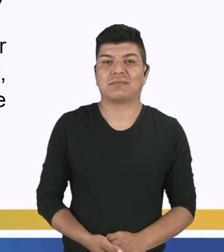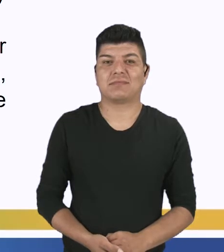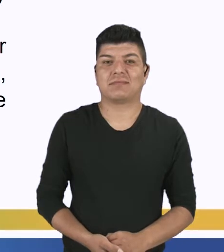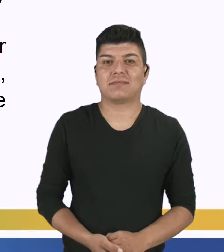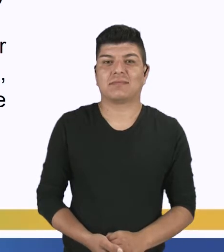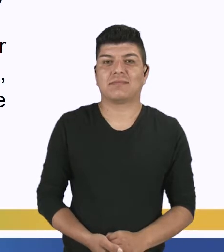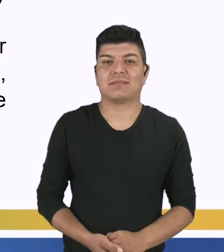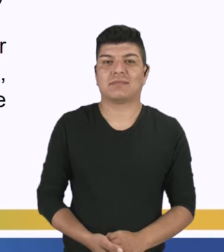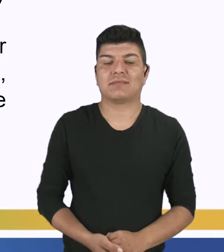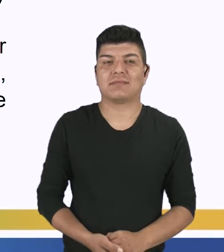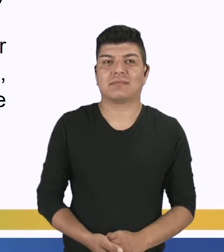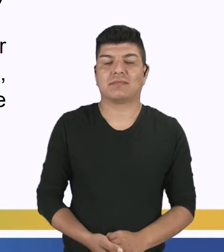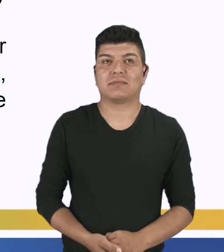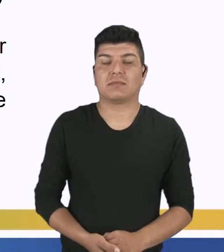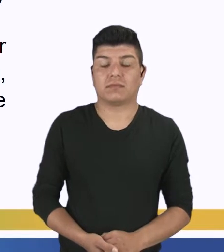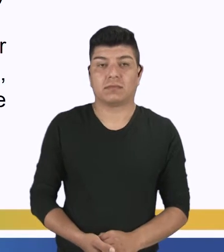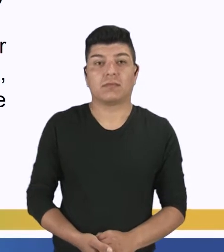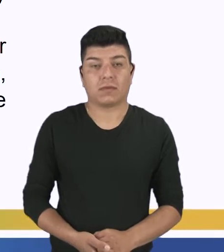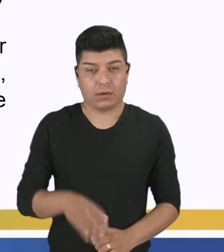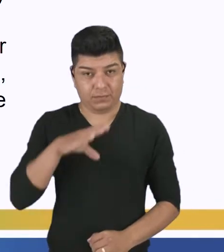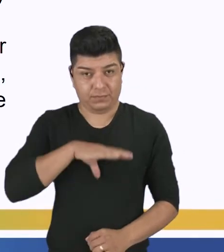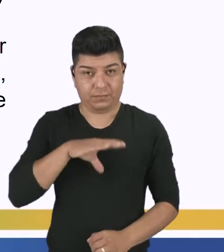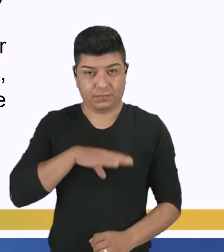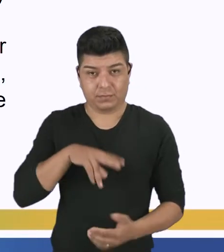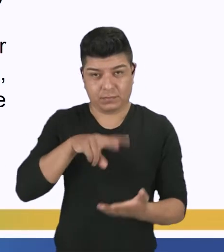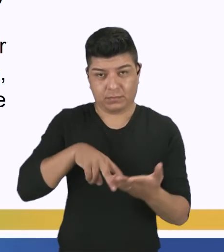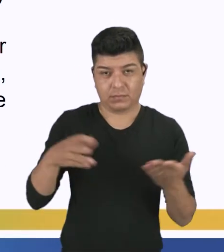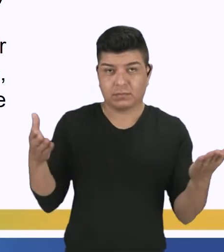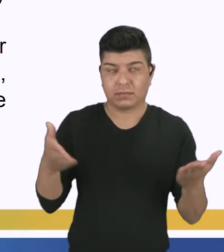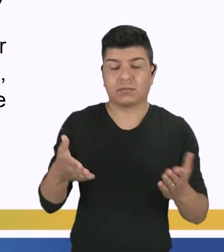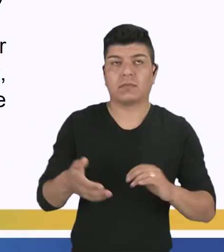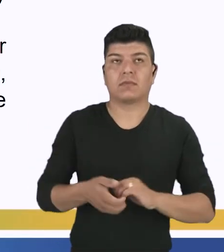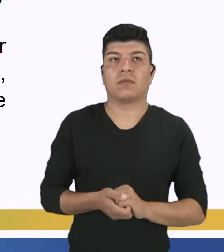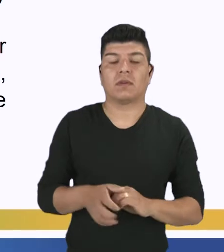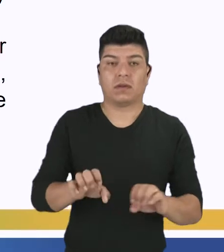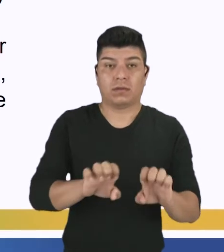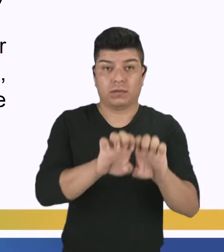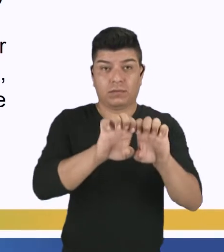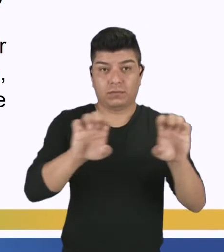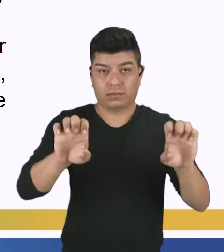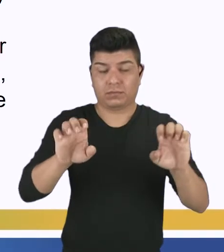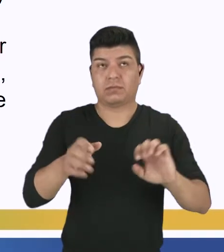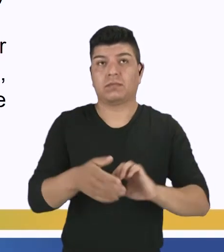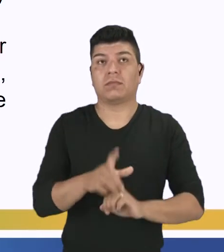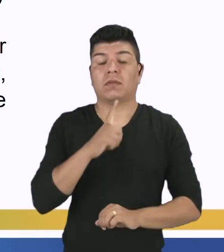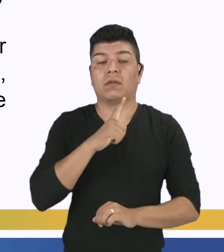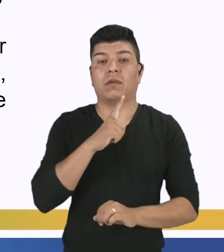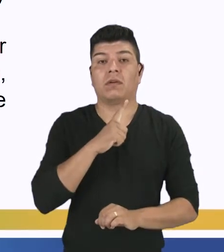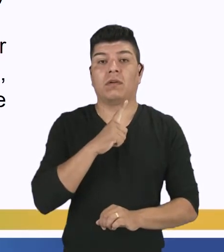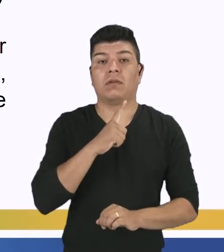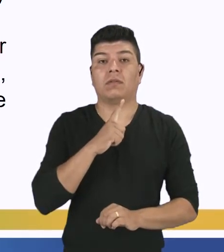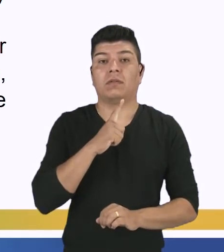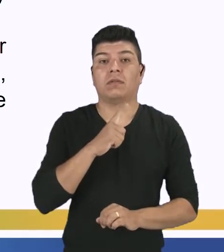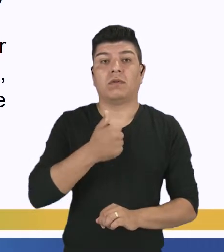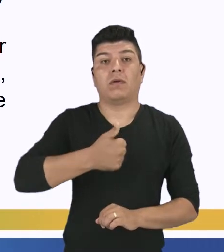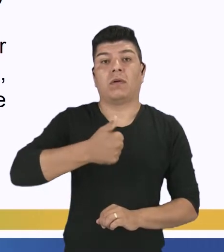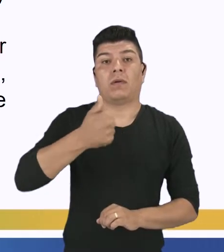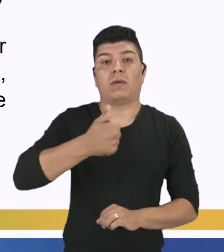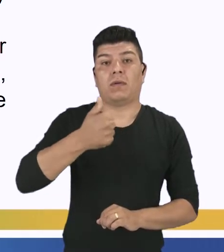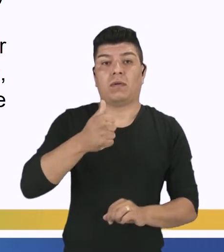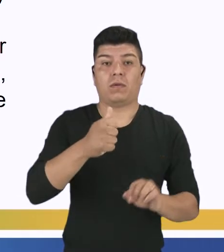convicción. ¿Ok? Vamos para el portugués. Entonces, en la estructura, tenemos como primer